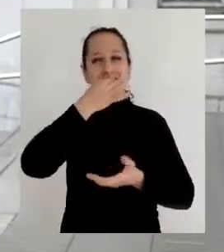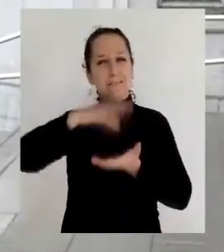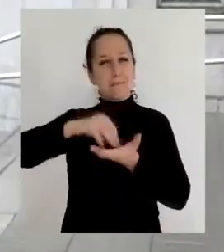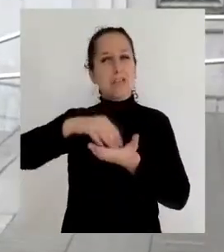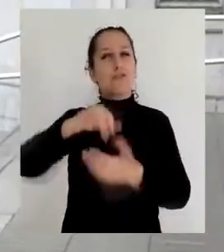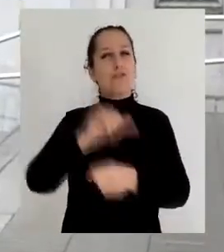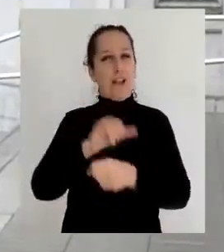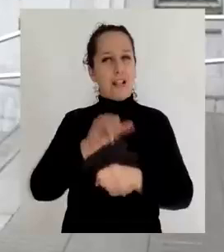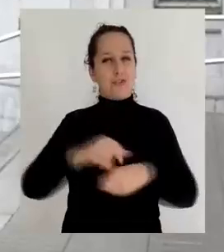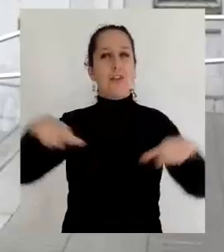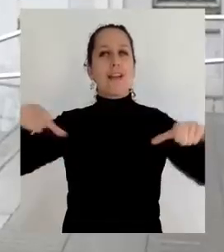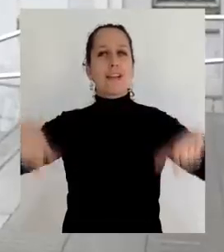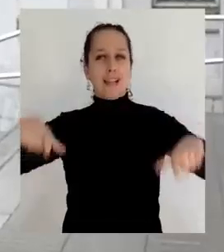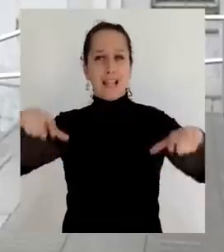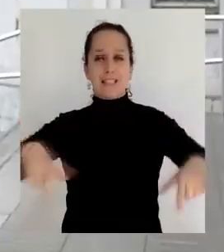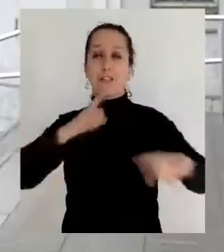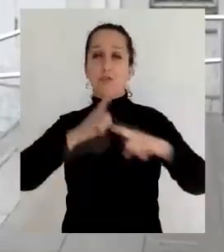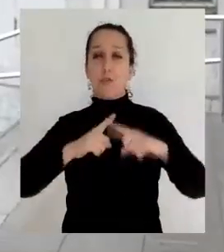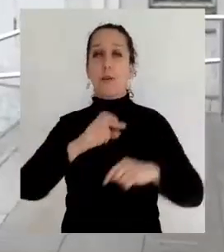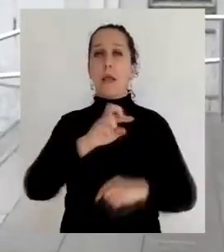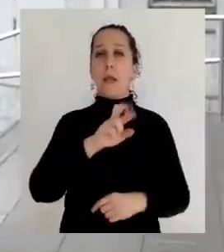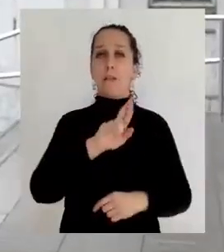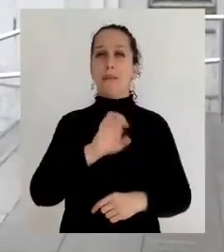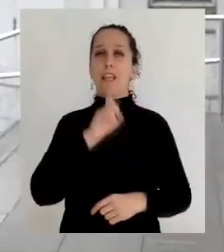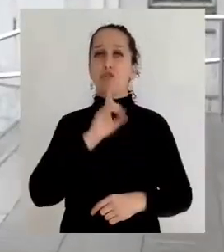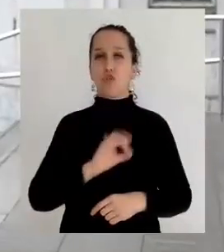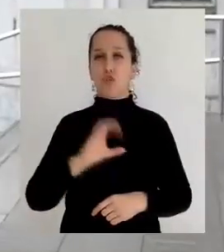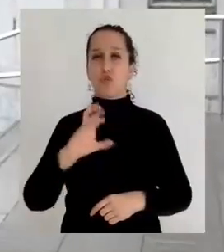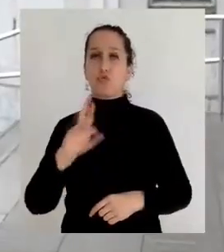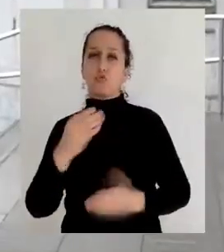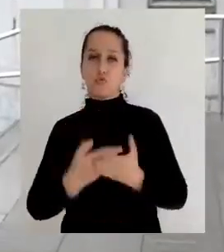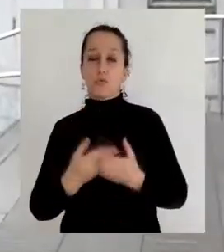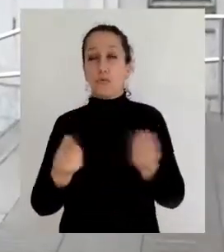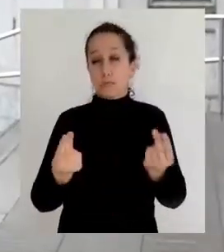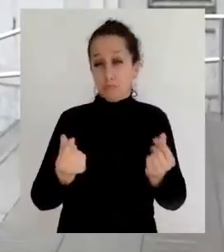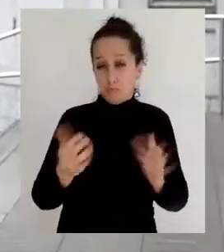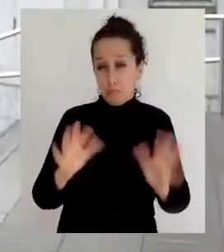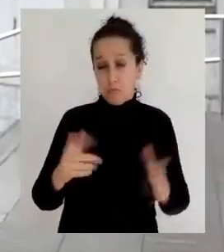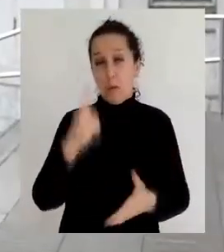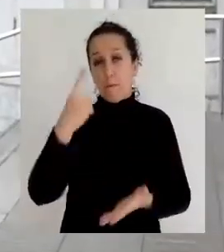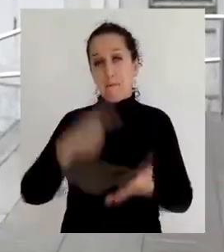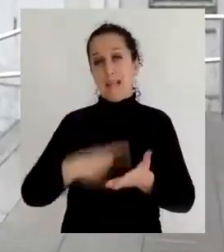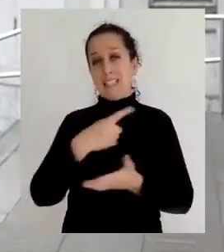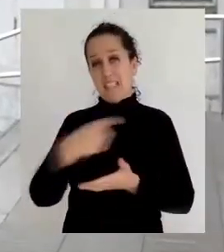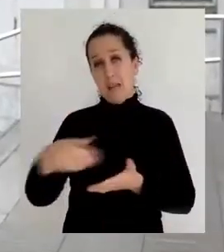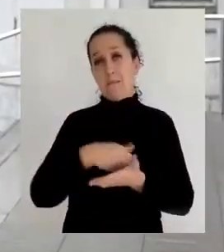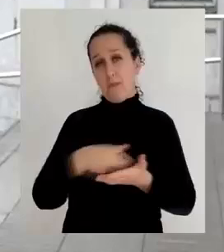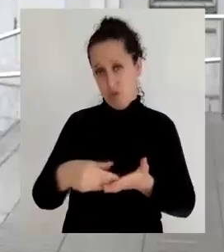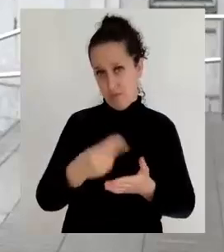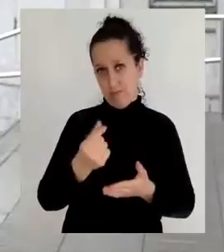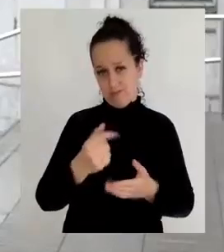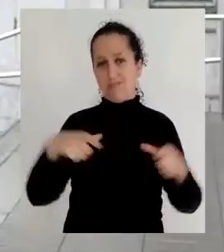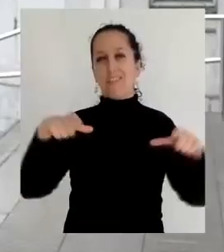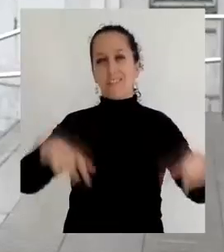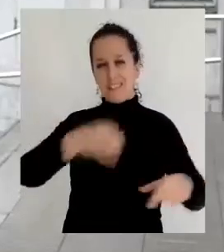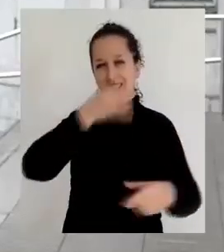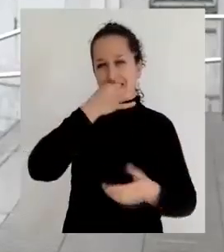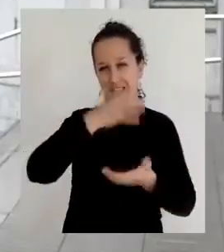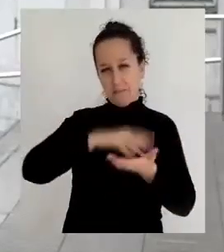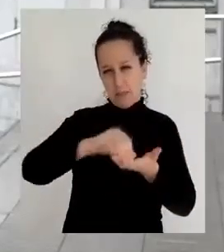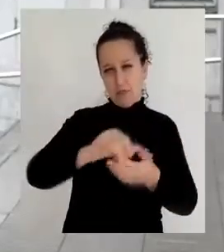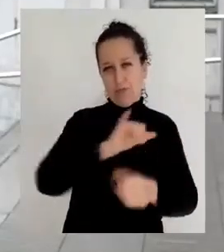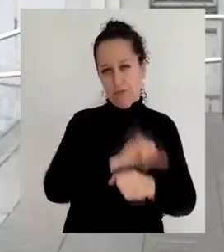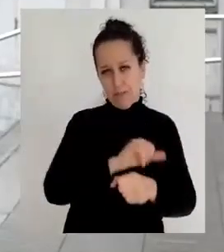pasto sintético en la cancha Prieto Cruz, que tiene un valor aproximado de 1.100 millones de pesos este proyecto. Pero además